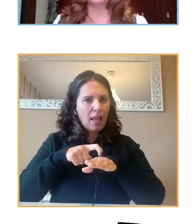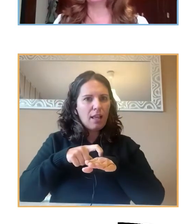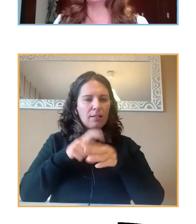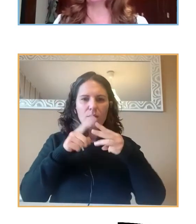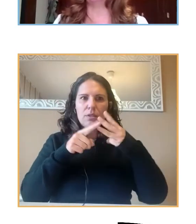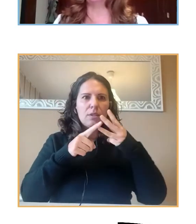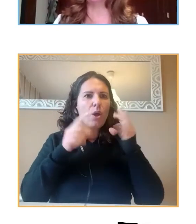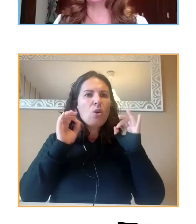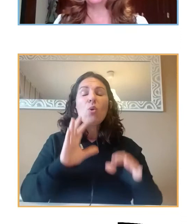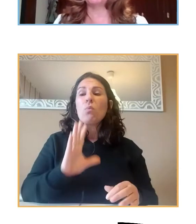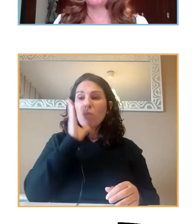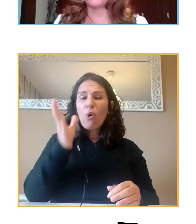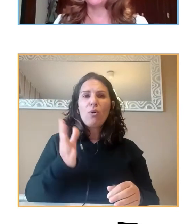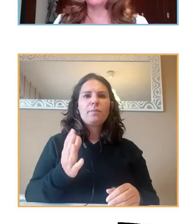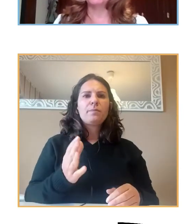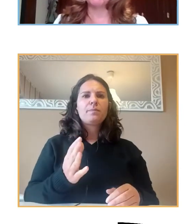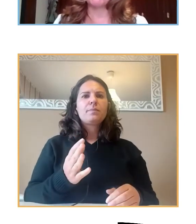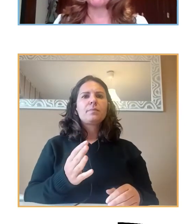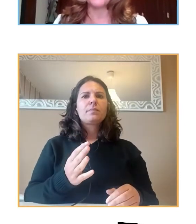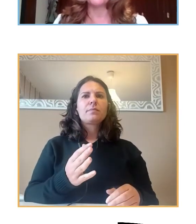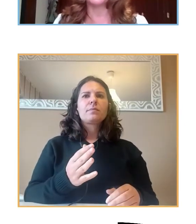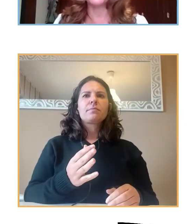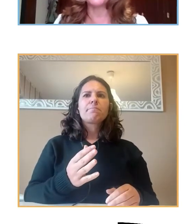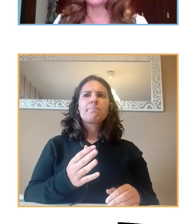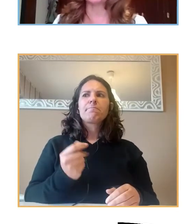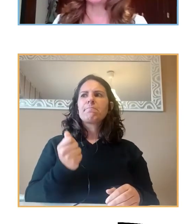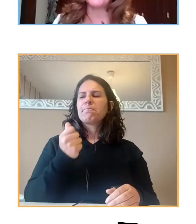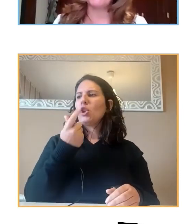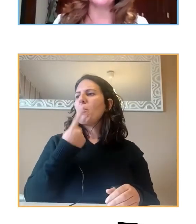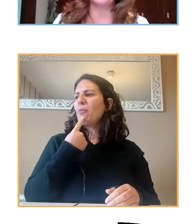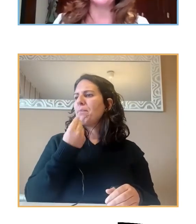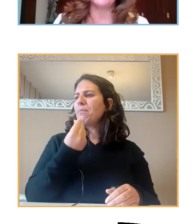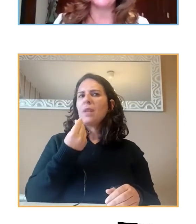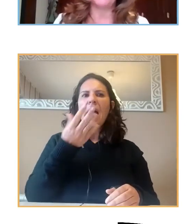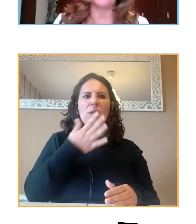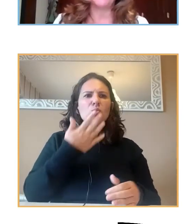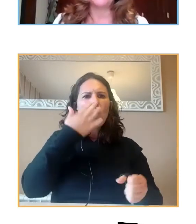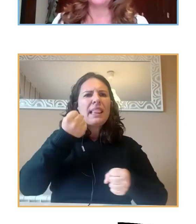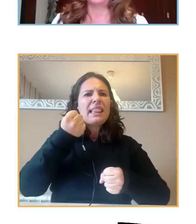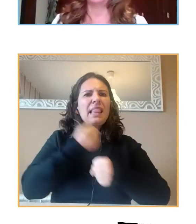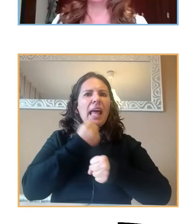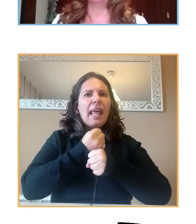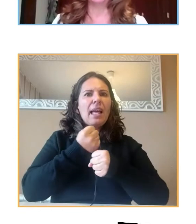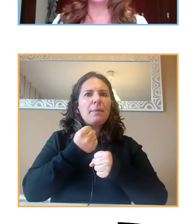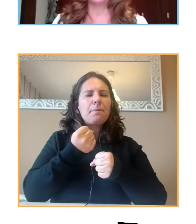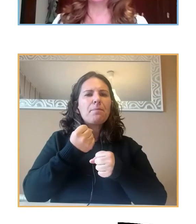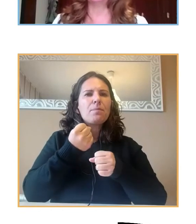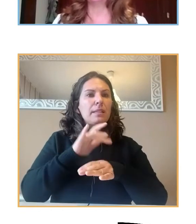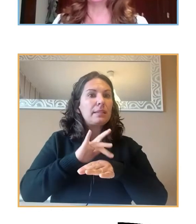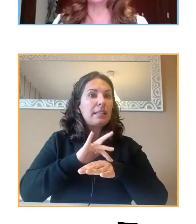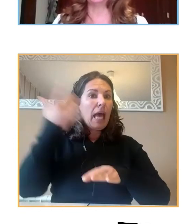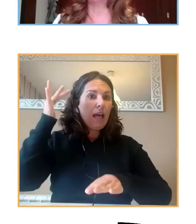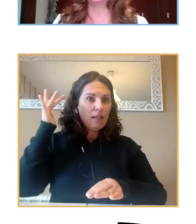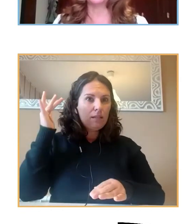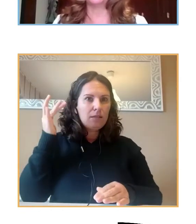tarea especialmente sensible. Es como es tratar